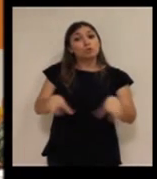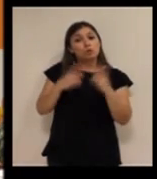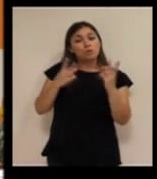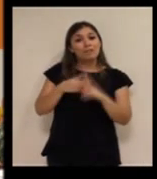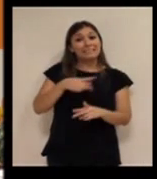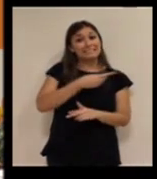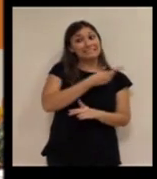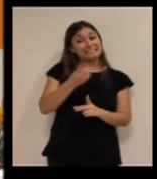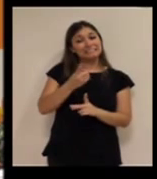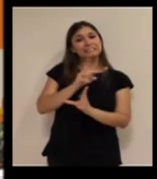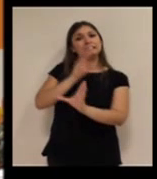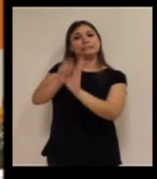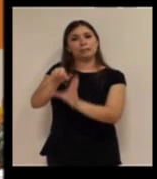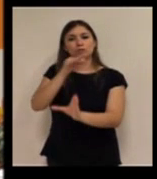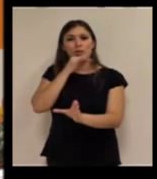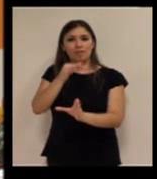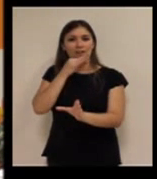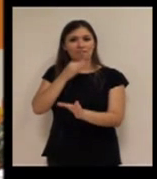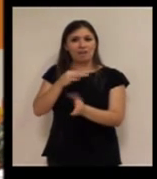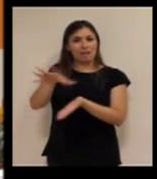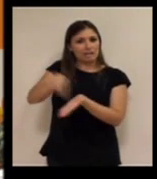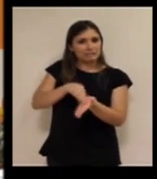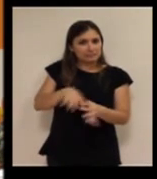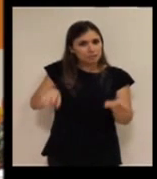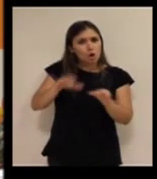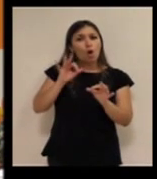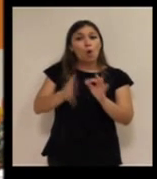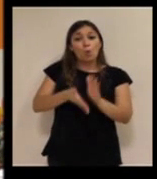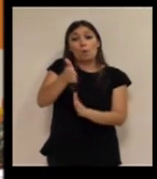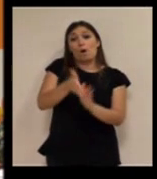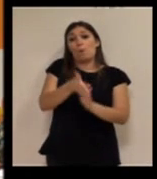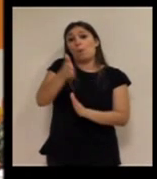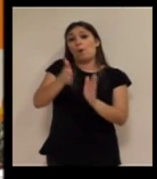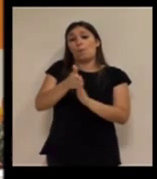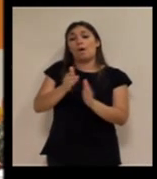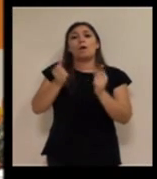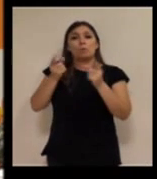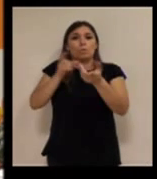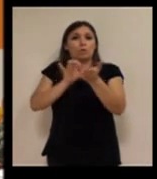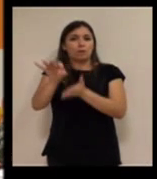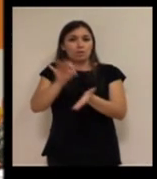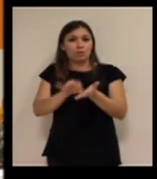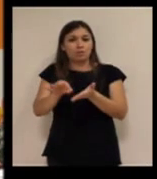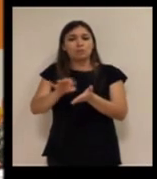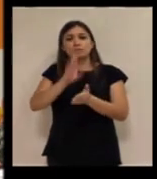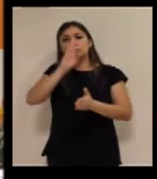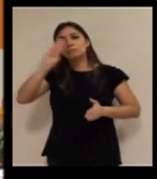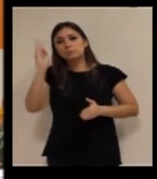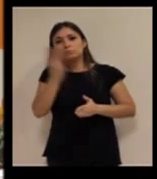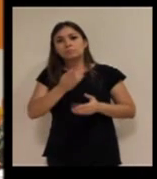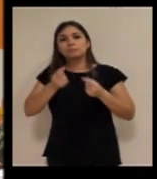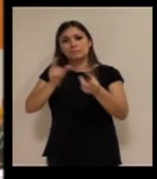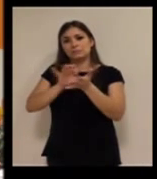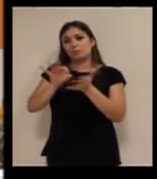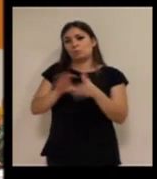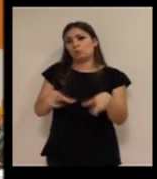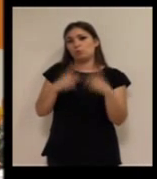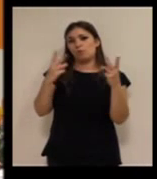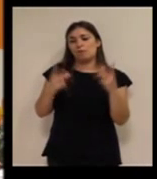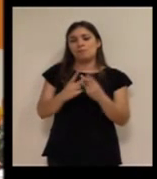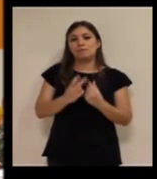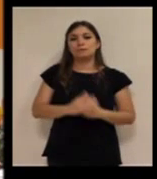todavía no han entrado o están en vías de recibir el servicio a través de los servicios sociales.